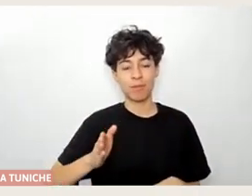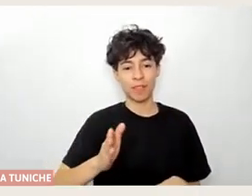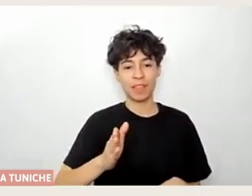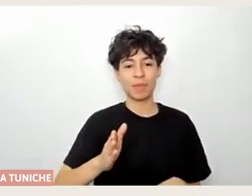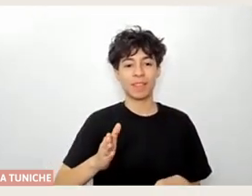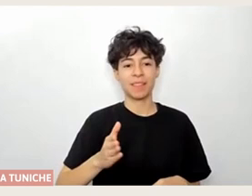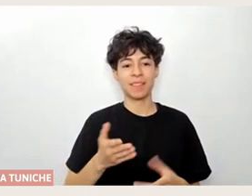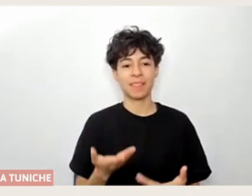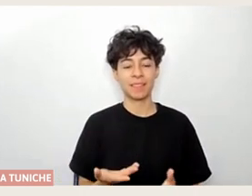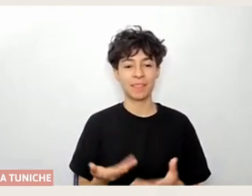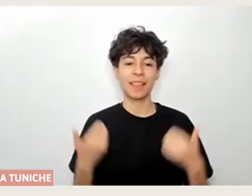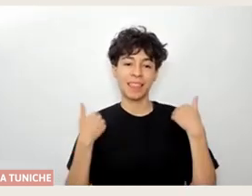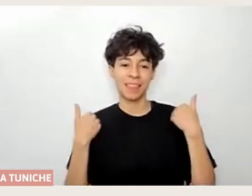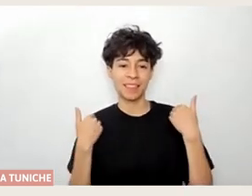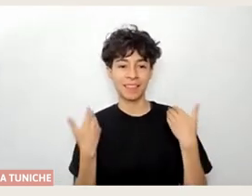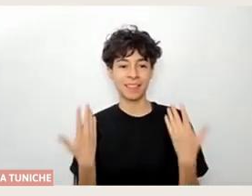más posible